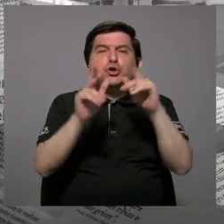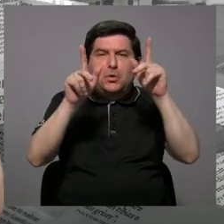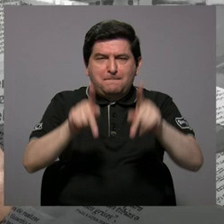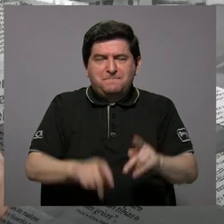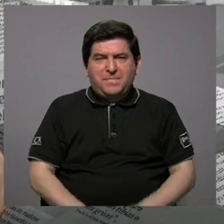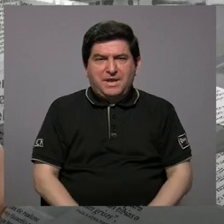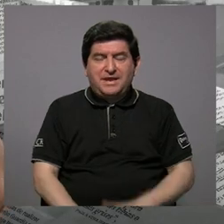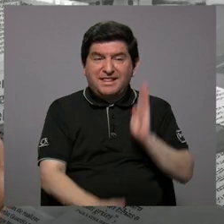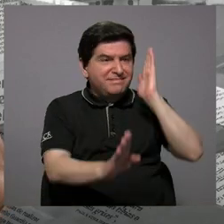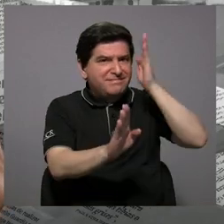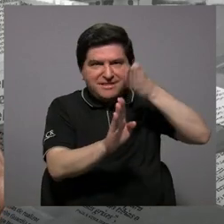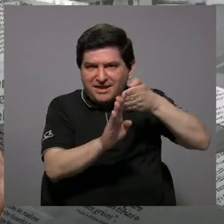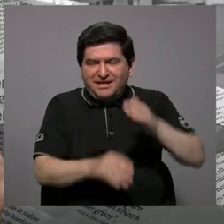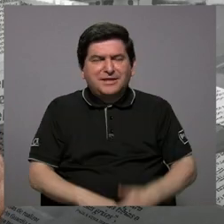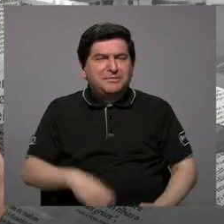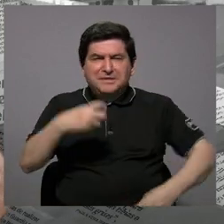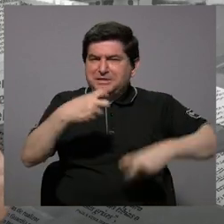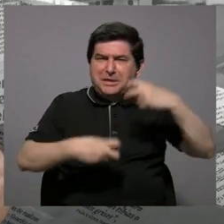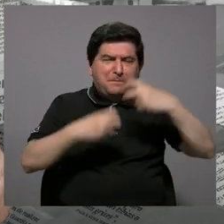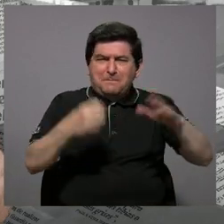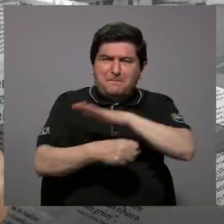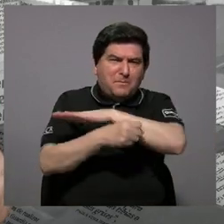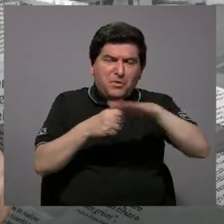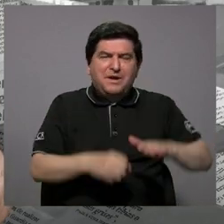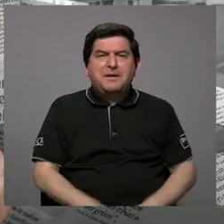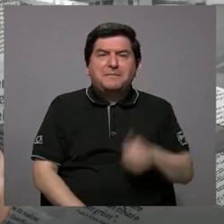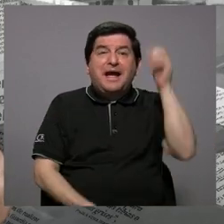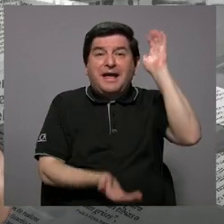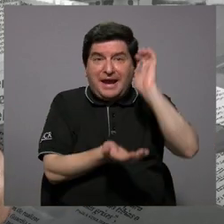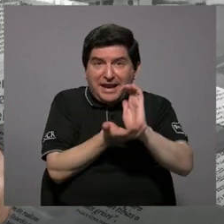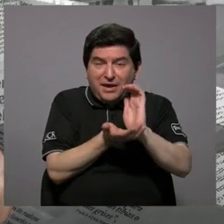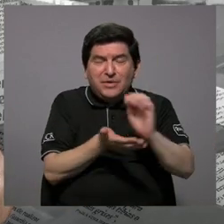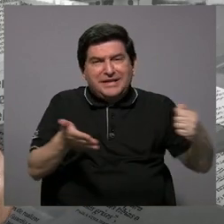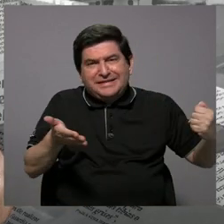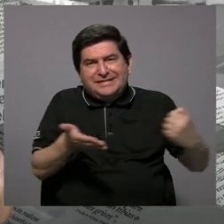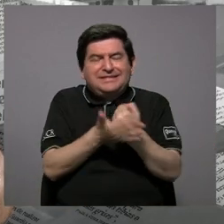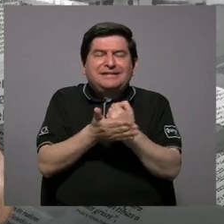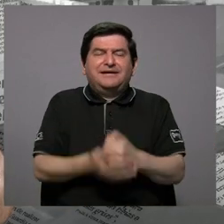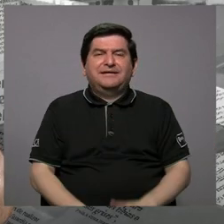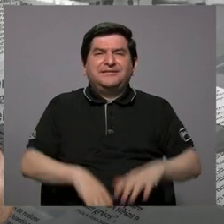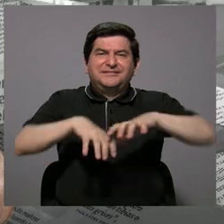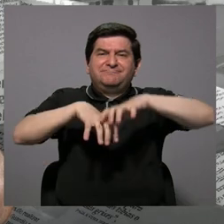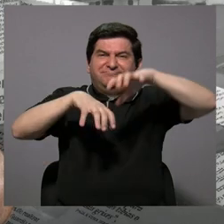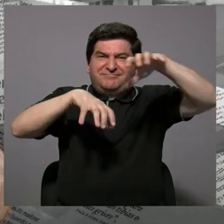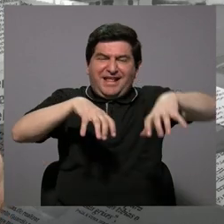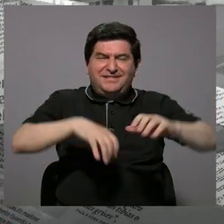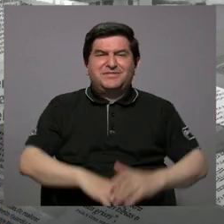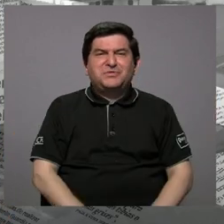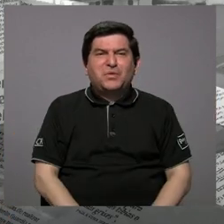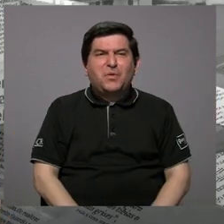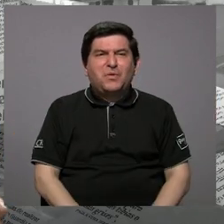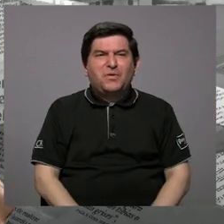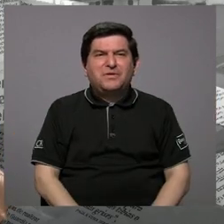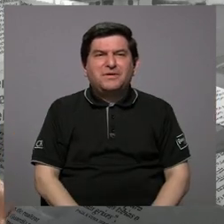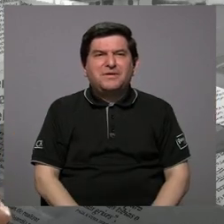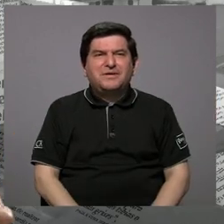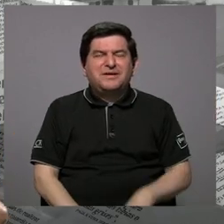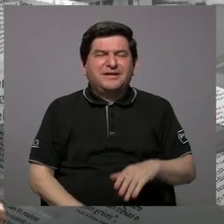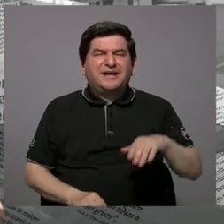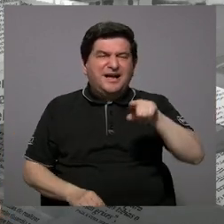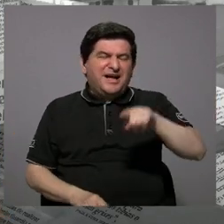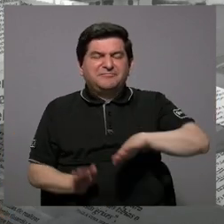de personas directas, con la gravedad total. Alajuelita, lamentablemente, es un cantón, como muchos lo sienten,